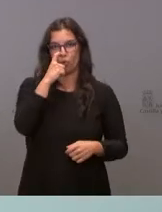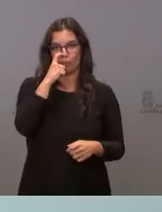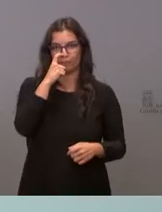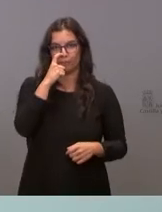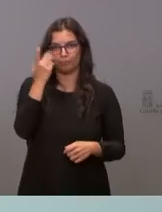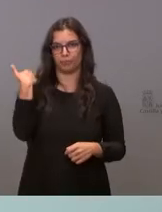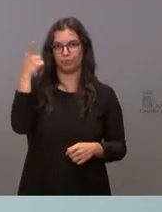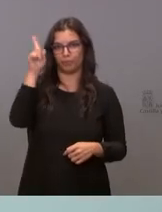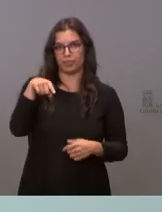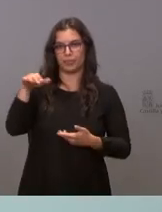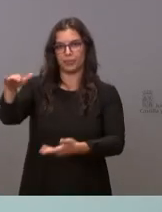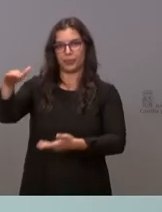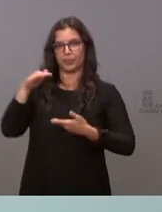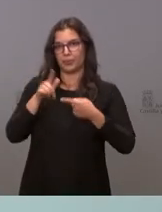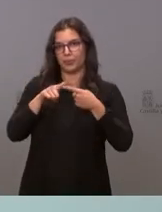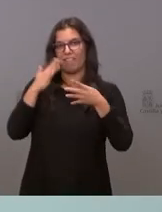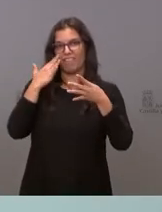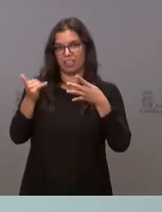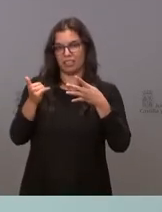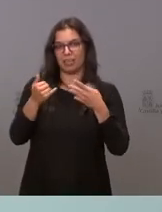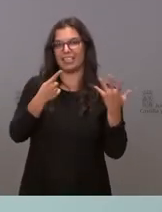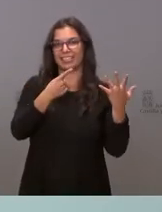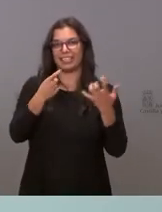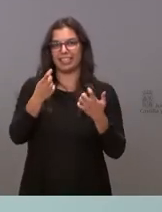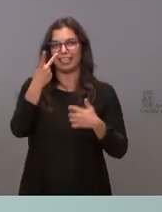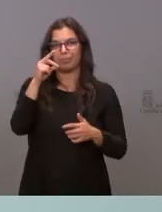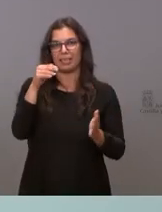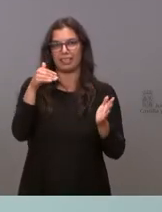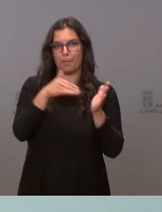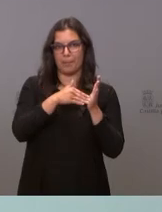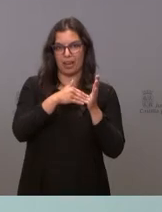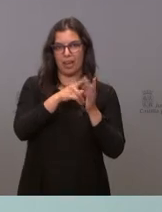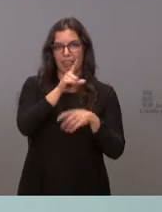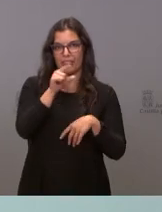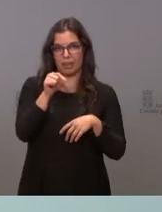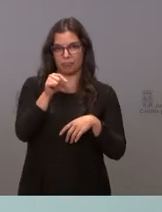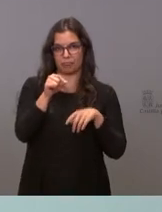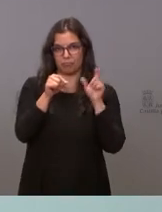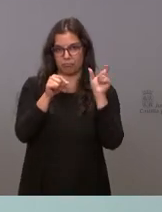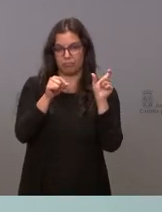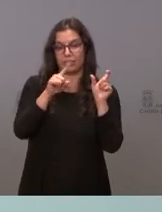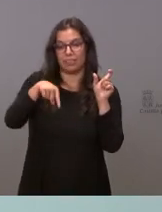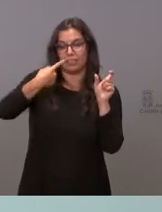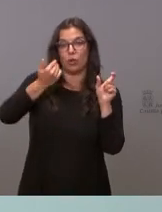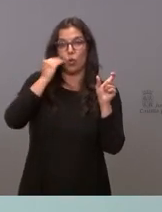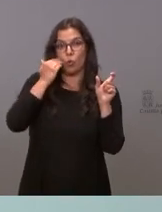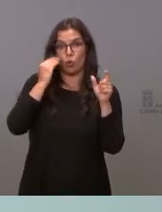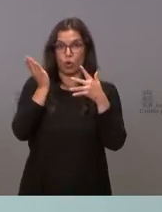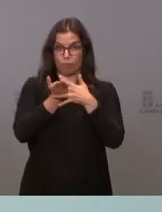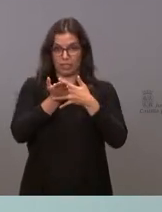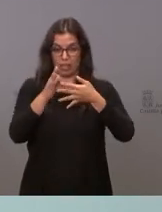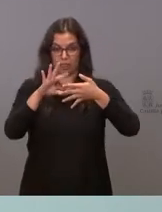Junio, suministro de Pfizer, 620.100. Julio, del 1 al 15,